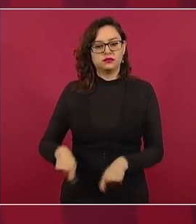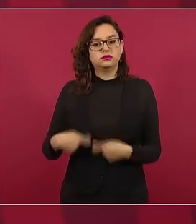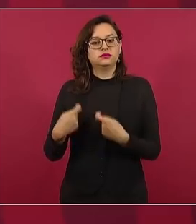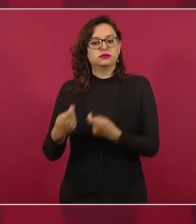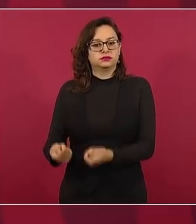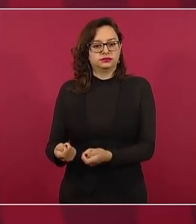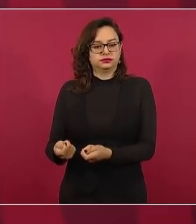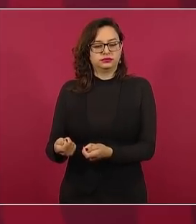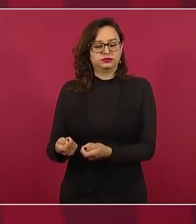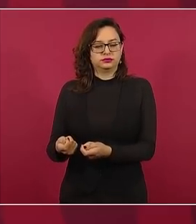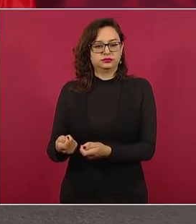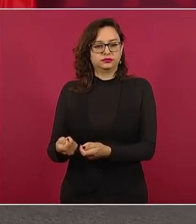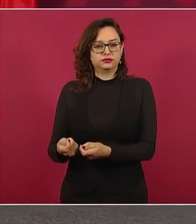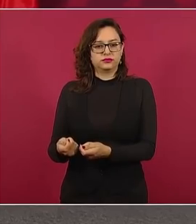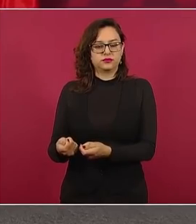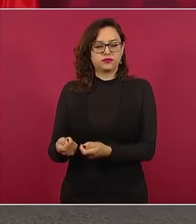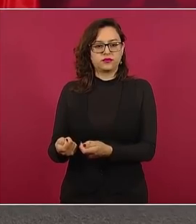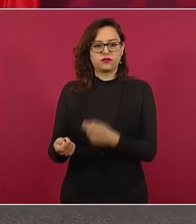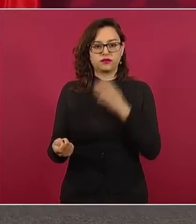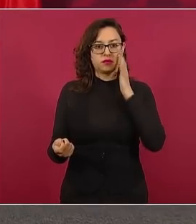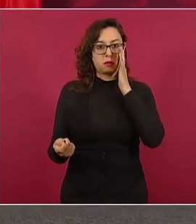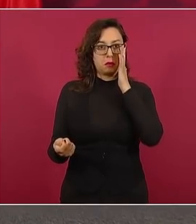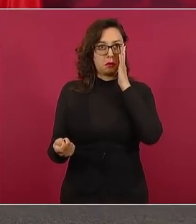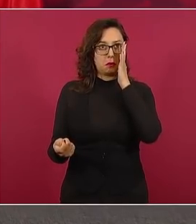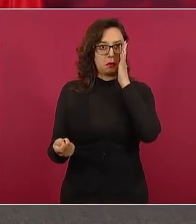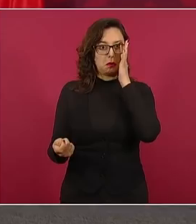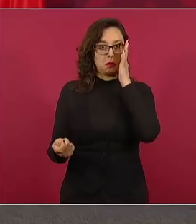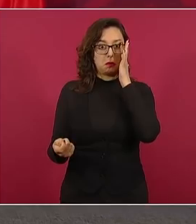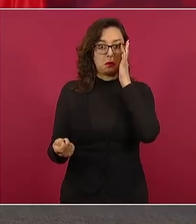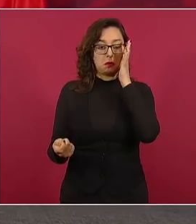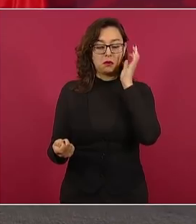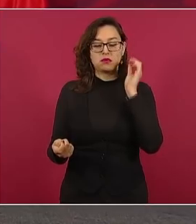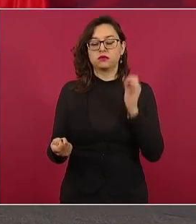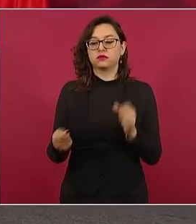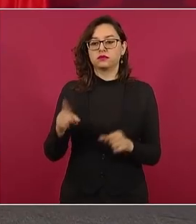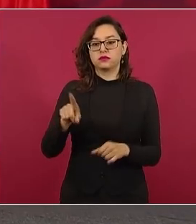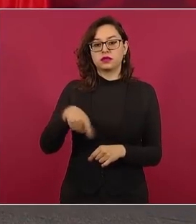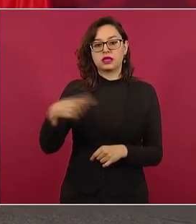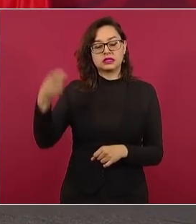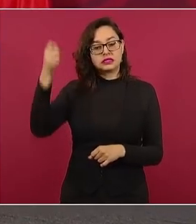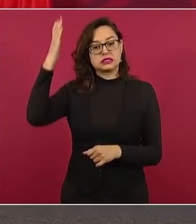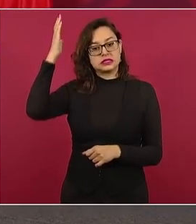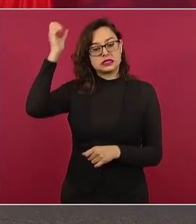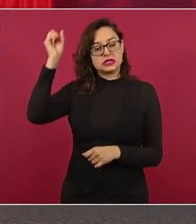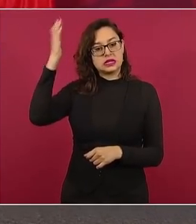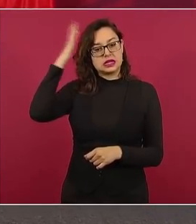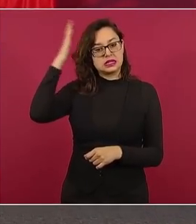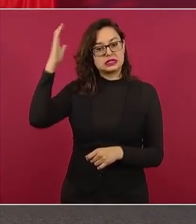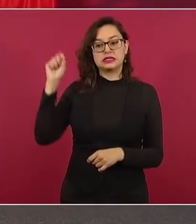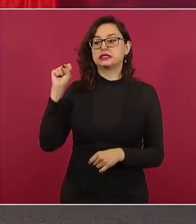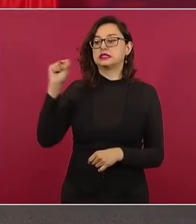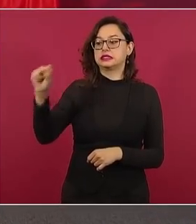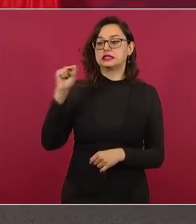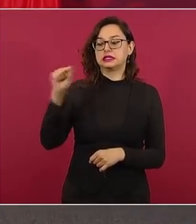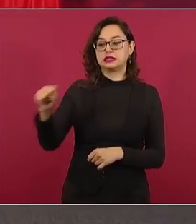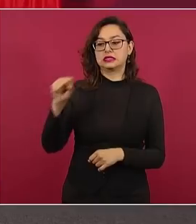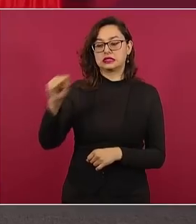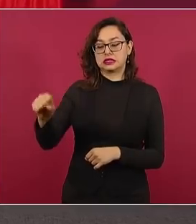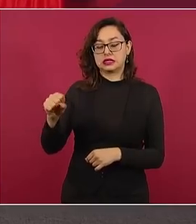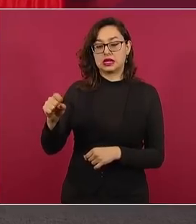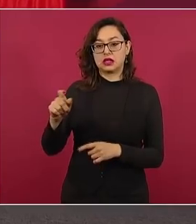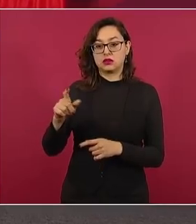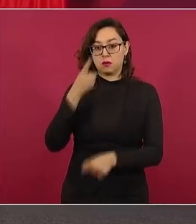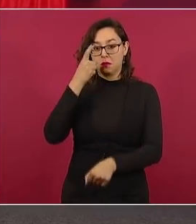va a pasar por el sindicato y eso ha generado